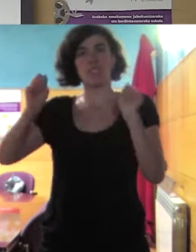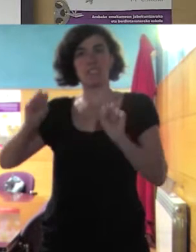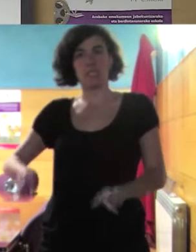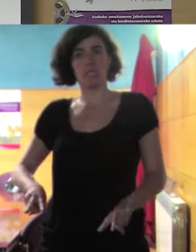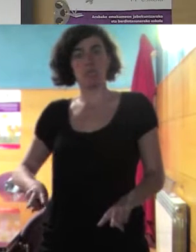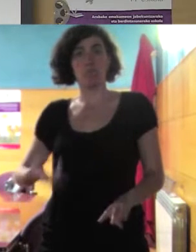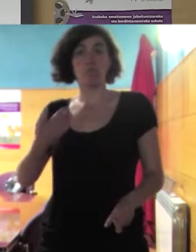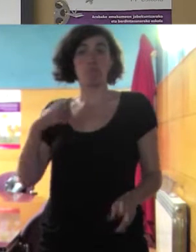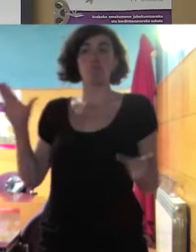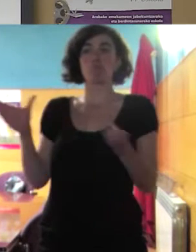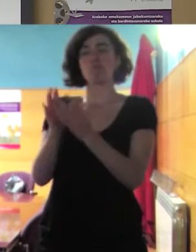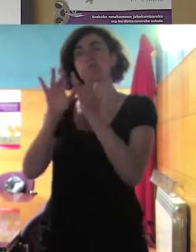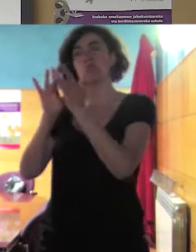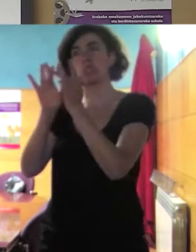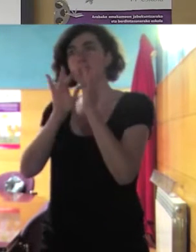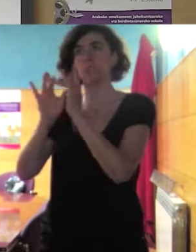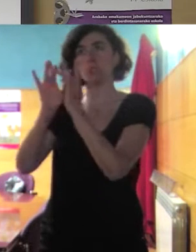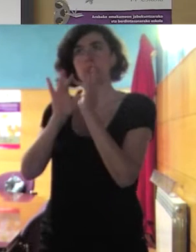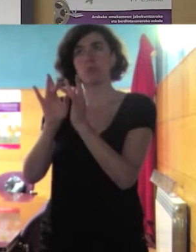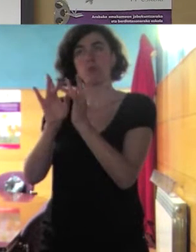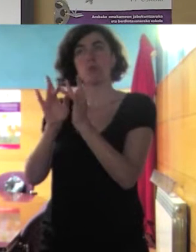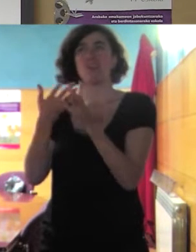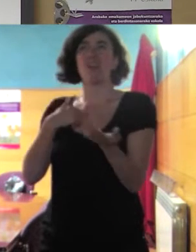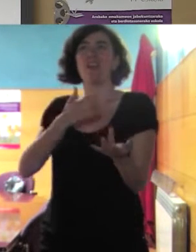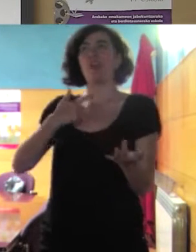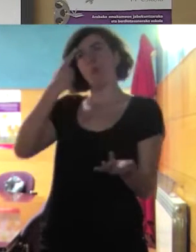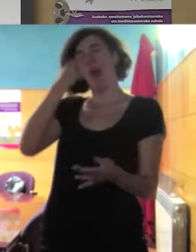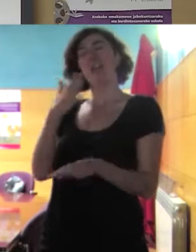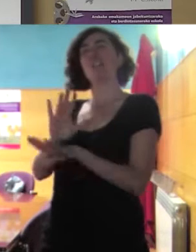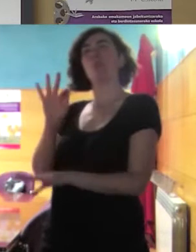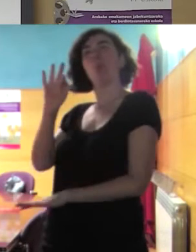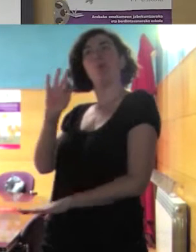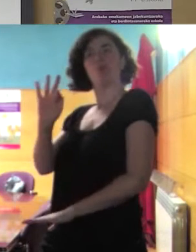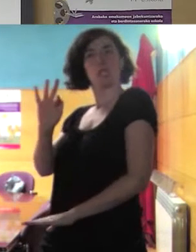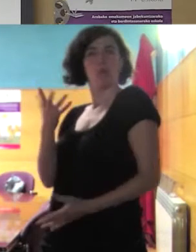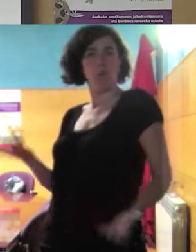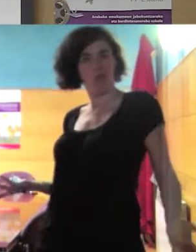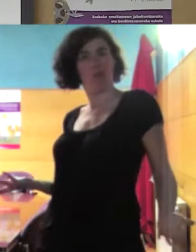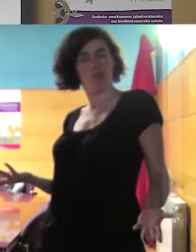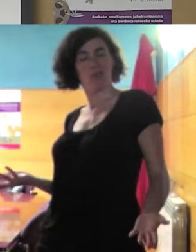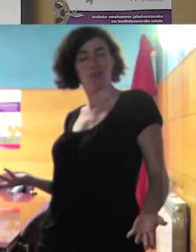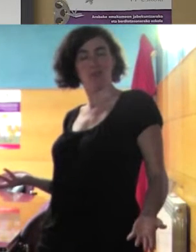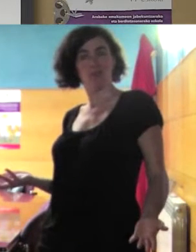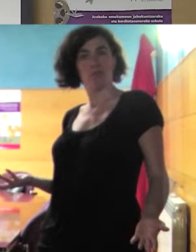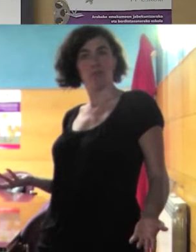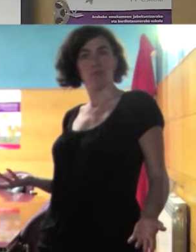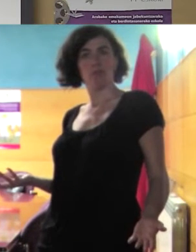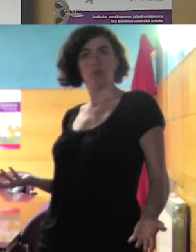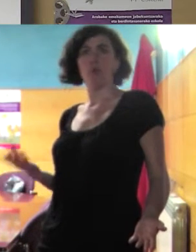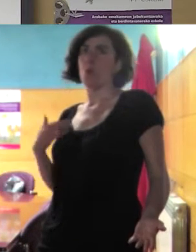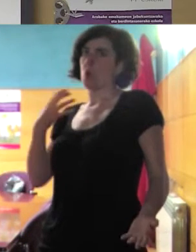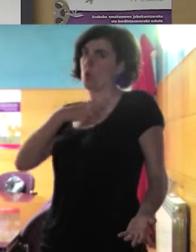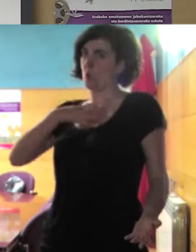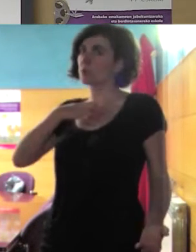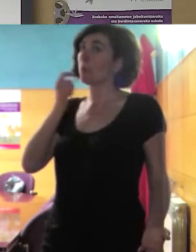este colectivo y que también quiere tener una actitud positiva con la sociedad de acogida pero le va a costar un